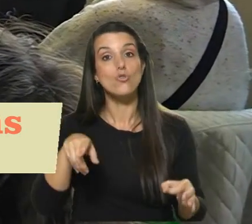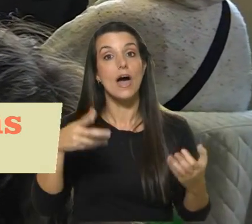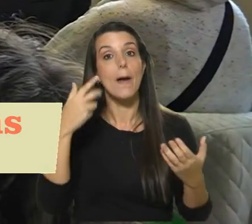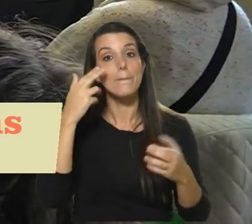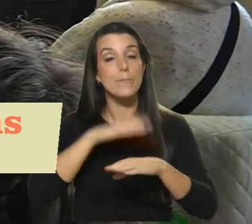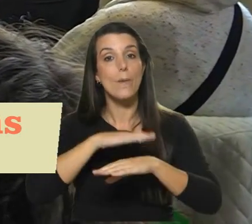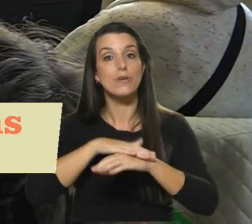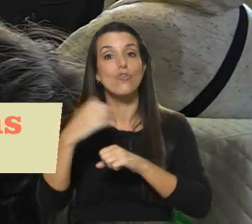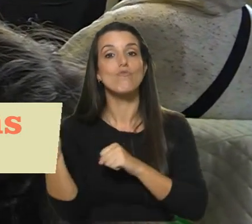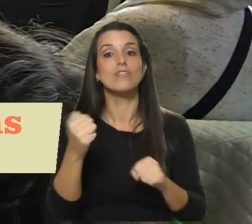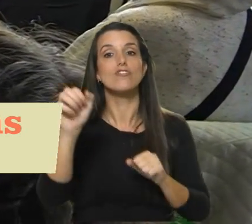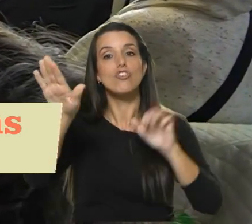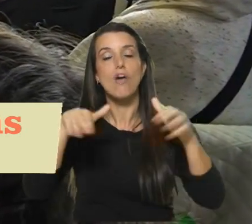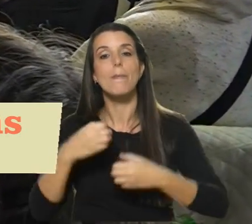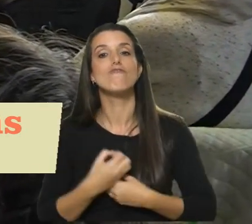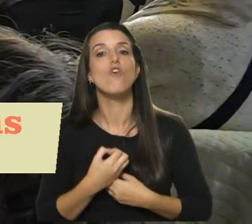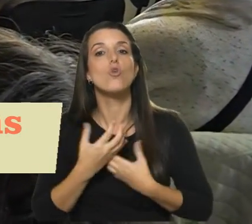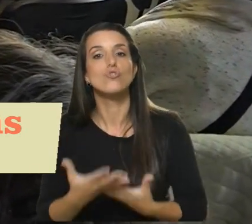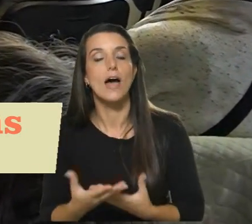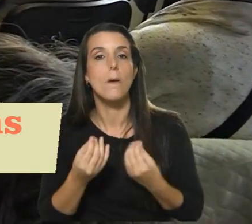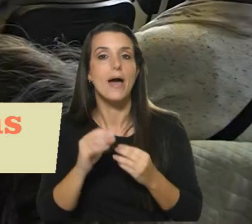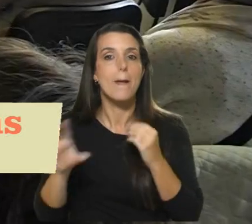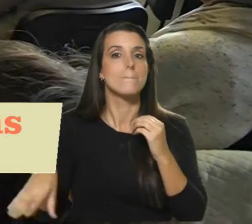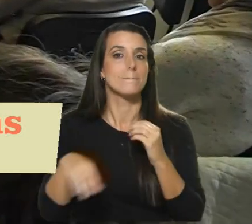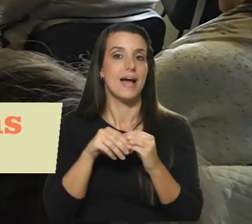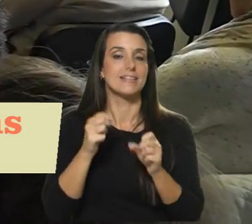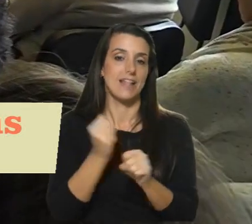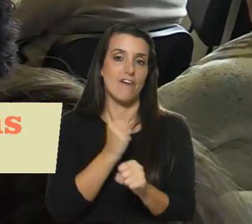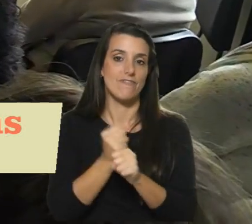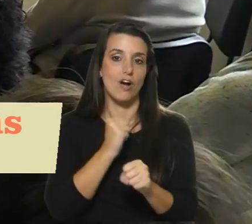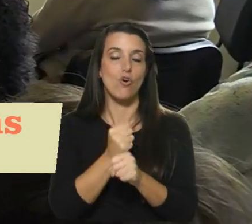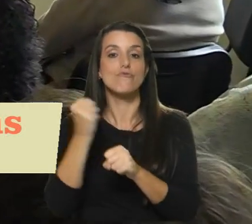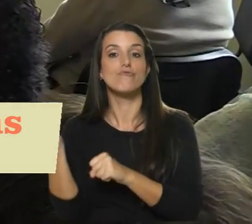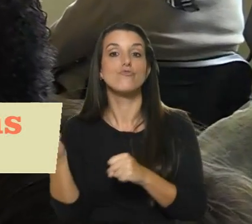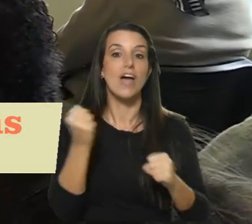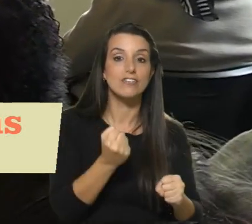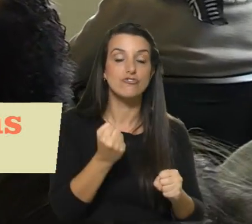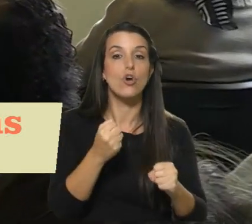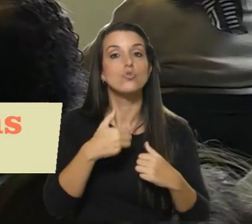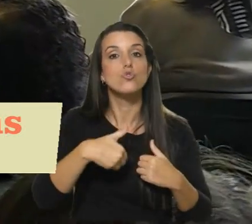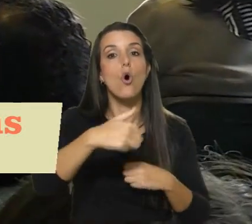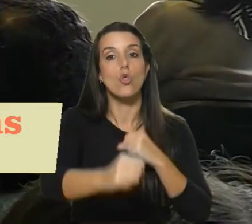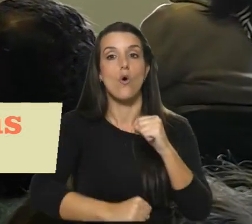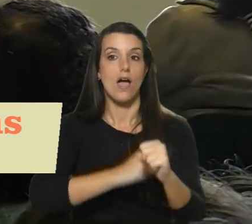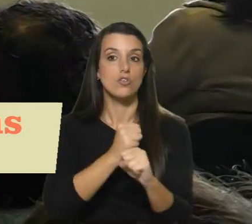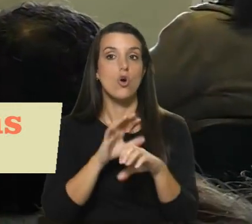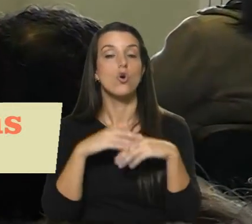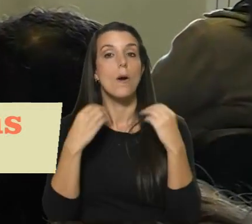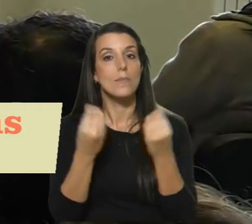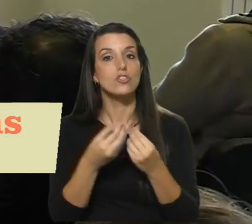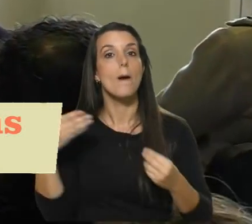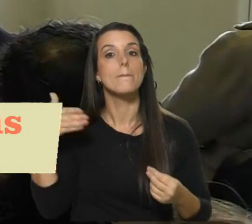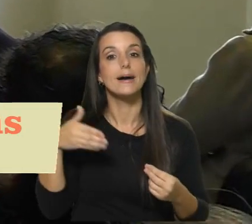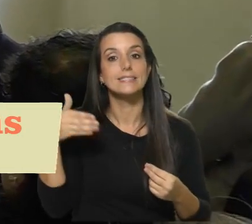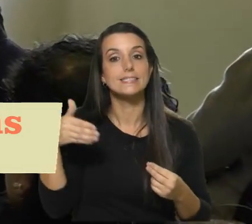la Fundación está haciendo un llamado a voluntarios, esto es para sumarse a la labor de la Fundación durante todo el año y a participar